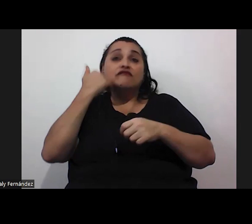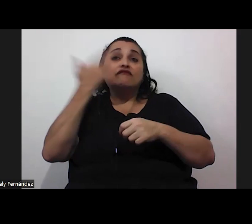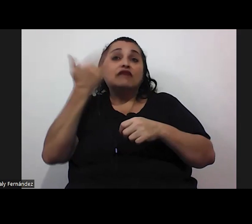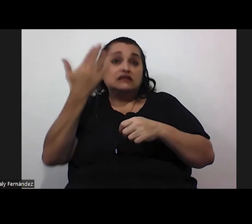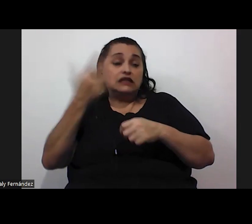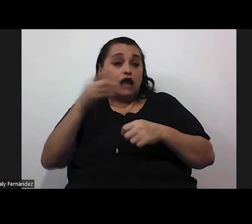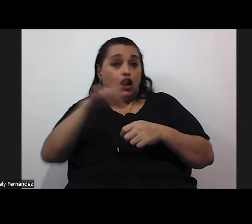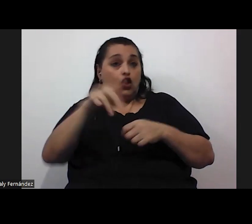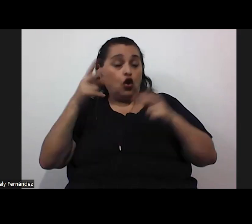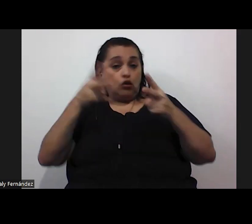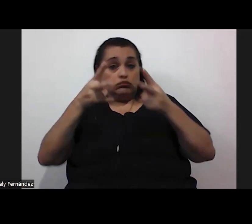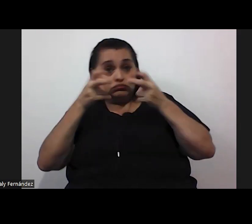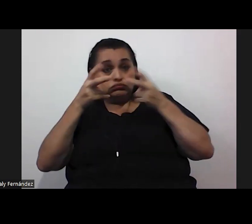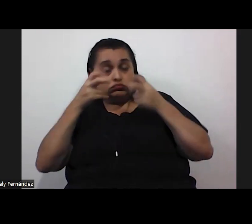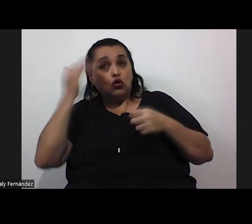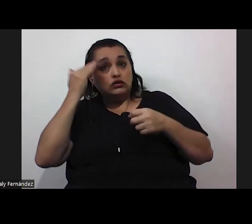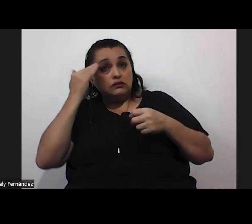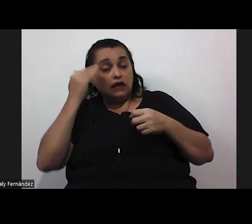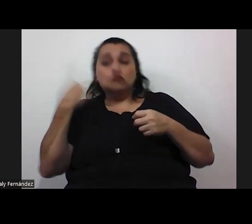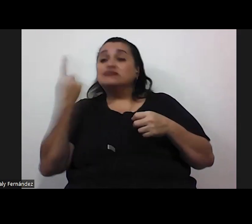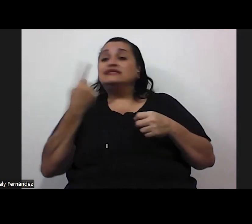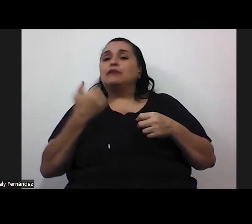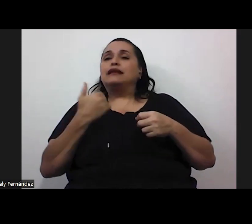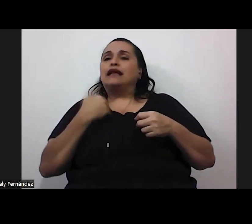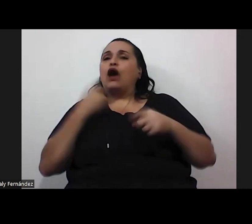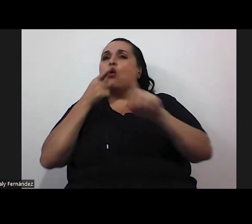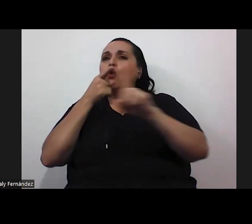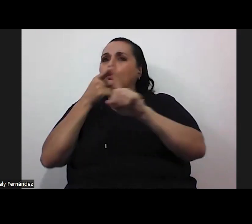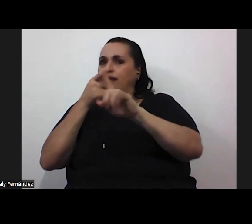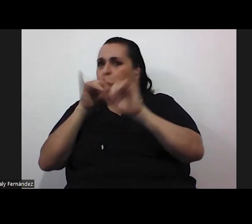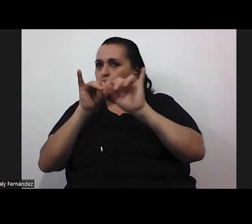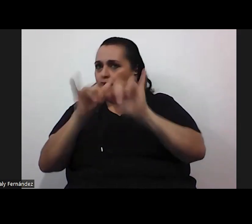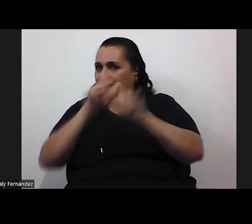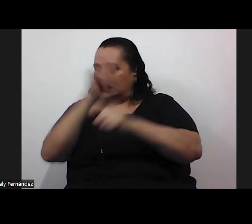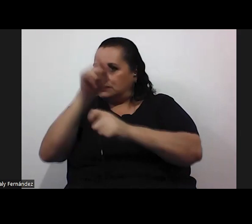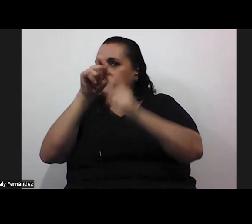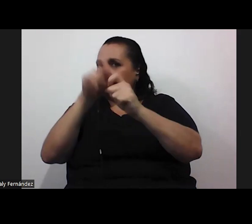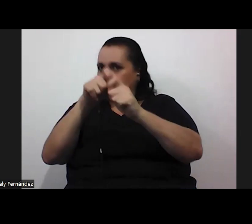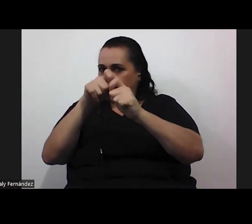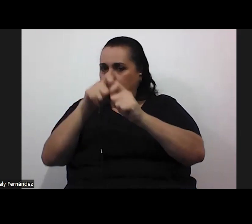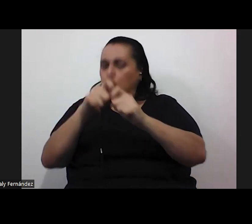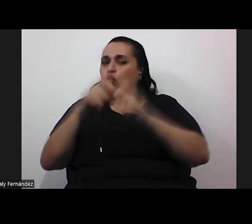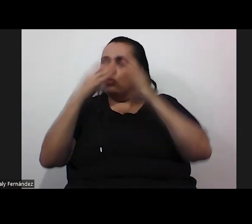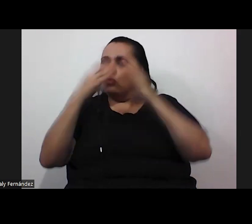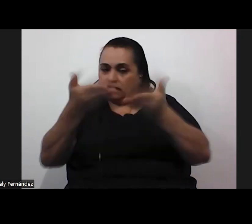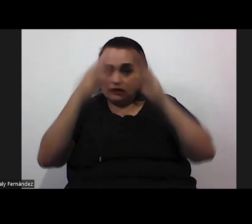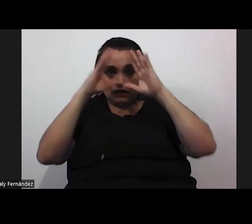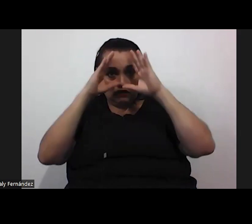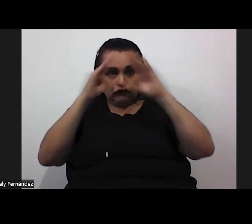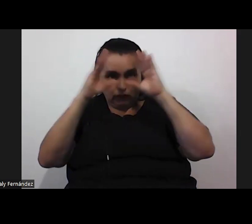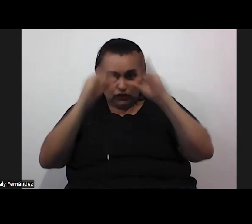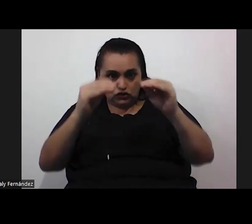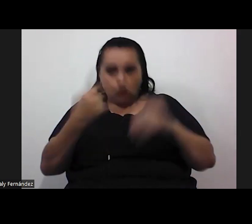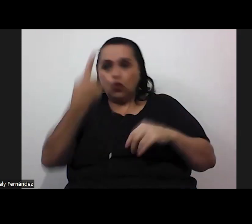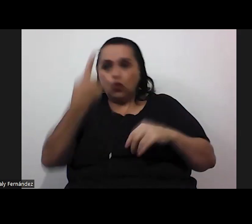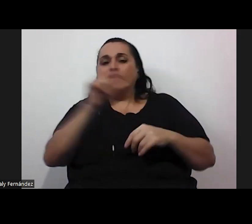conocimiento y siempre y cuando tenga este objetivo específico de facilitar información de que hay una semana